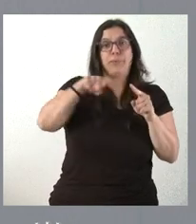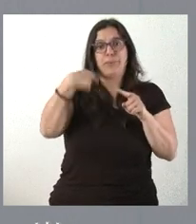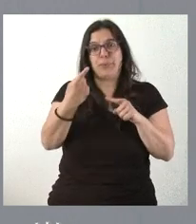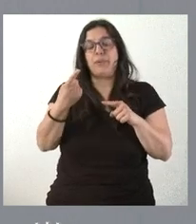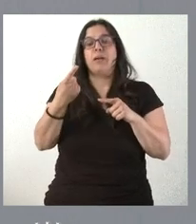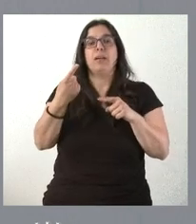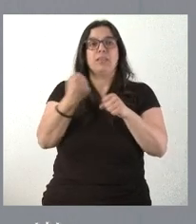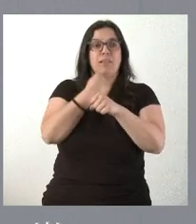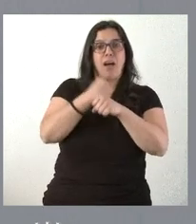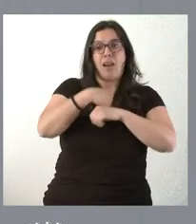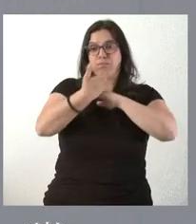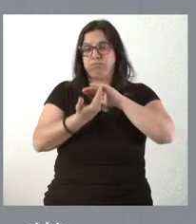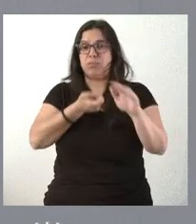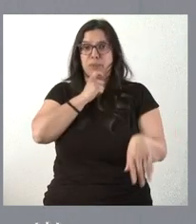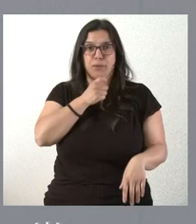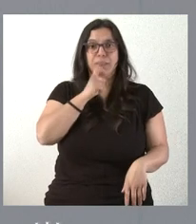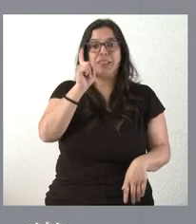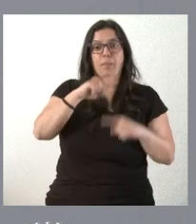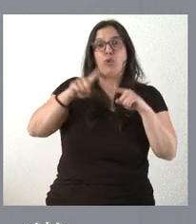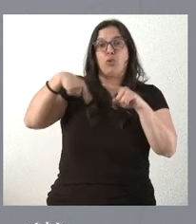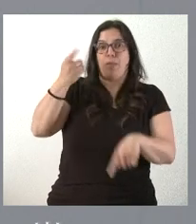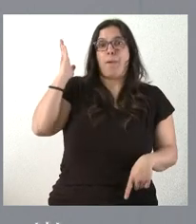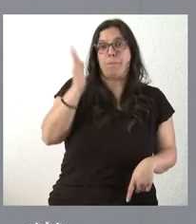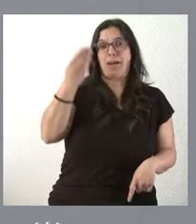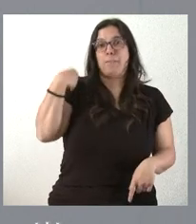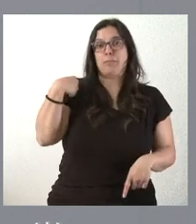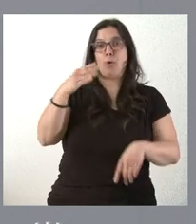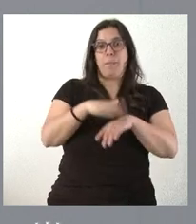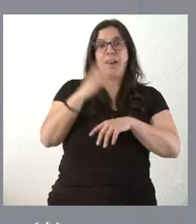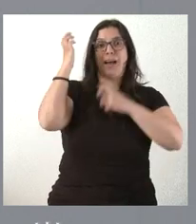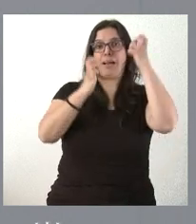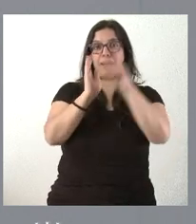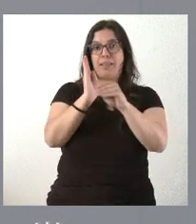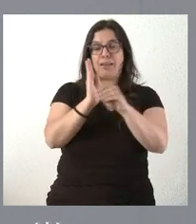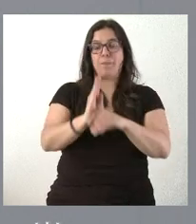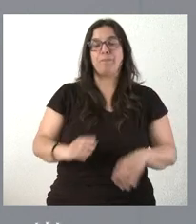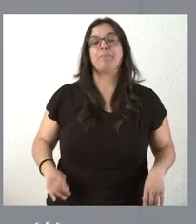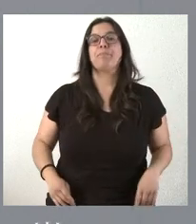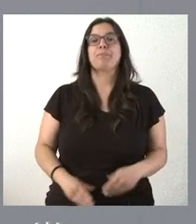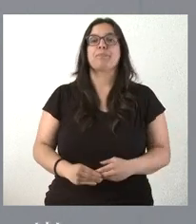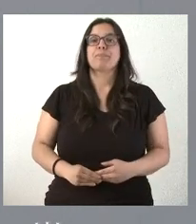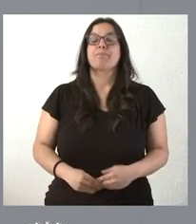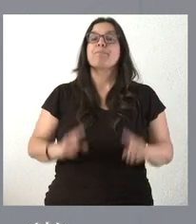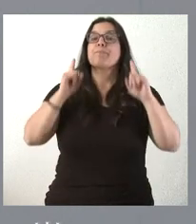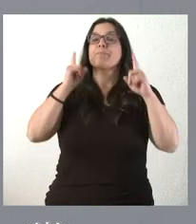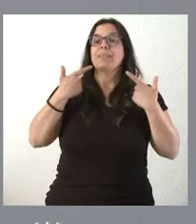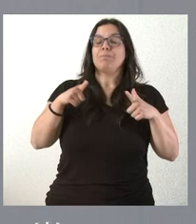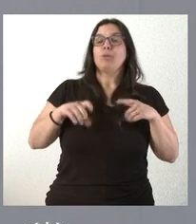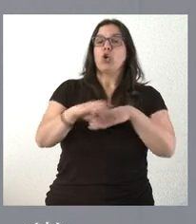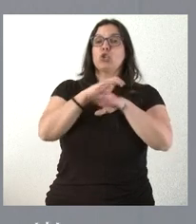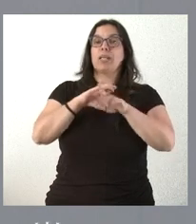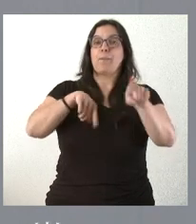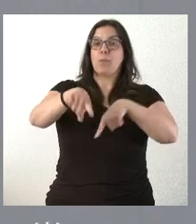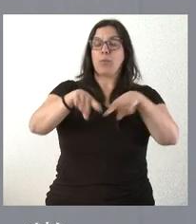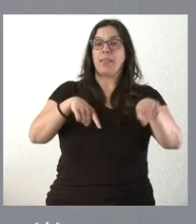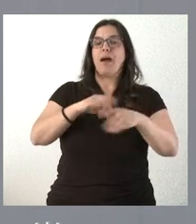instalaciones de carácter agrario y el impacto que también va a tener sobre el conjunto de la ganadería. En el caso de la Consejería de Movilidad,